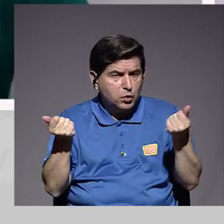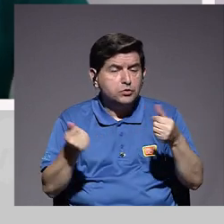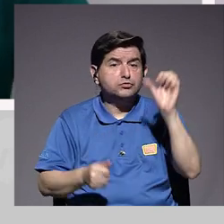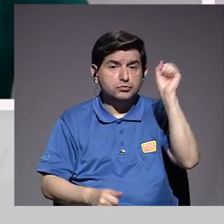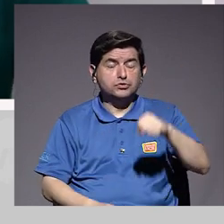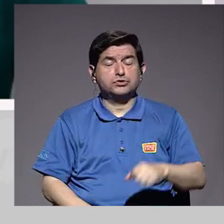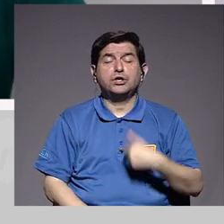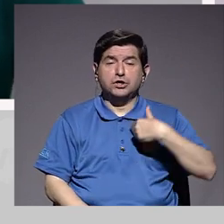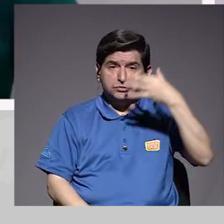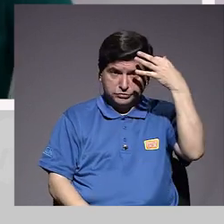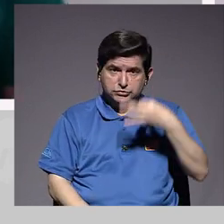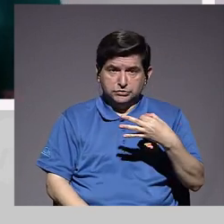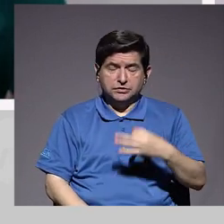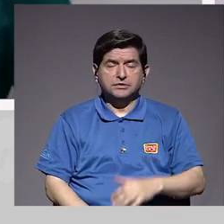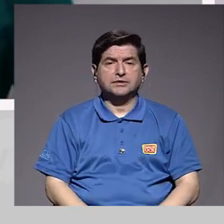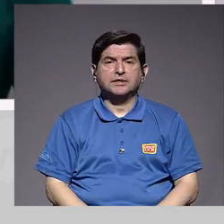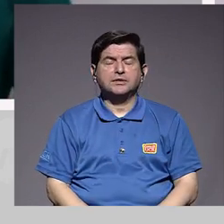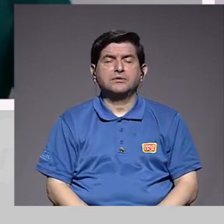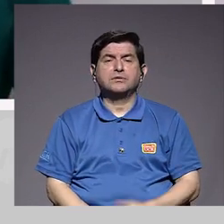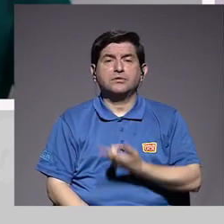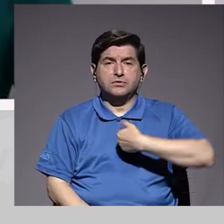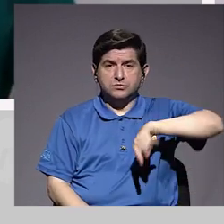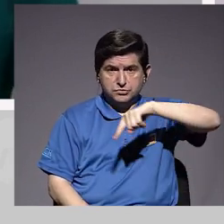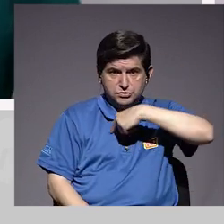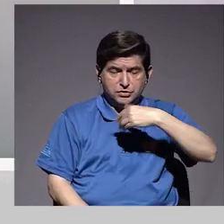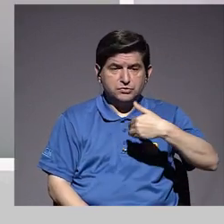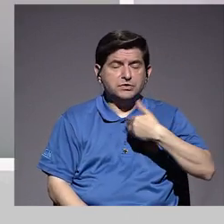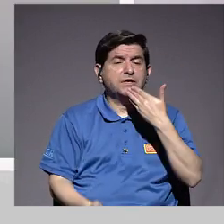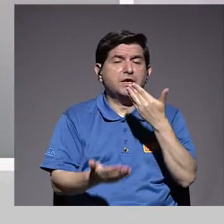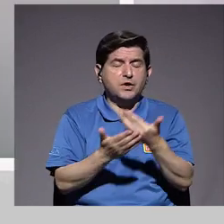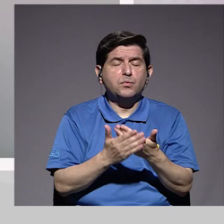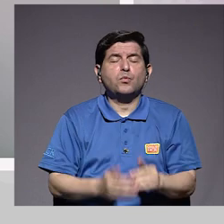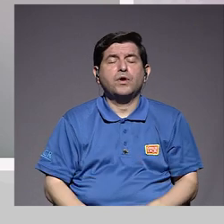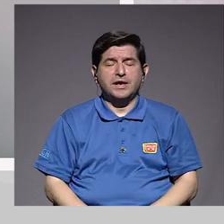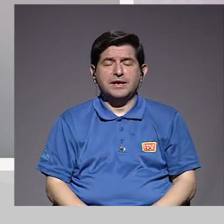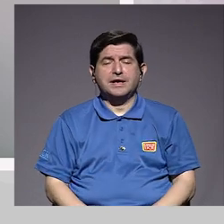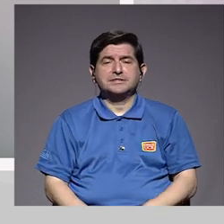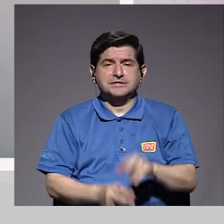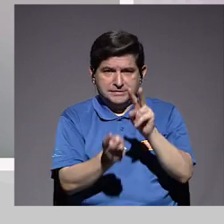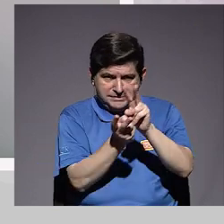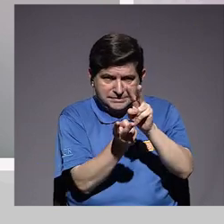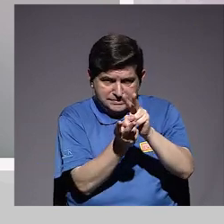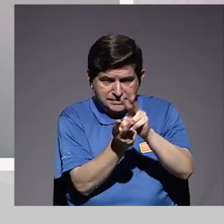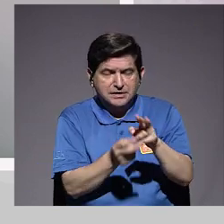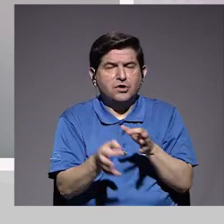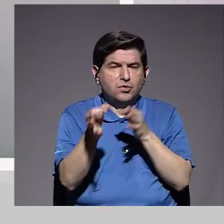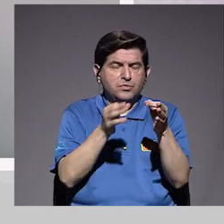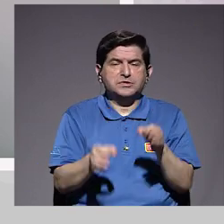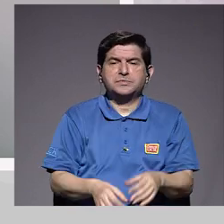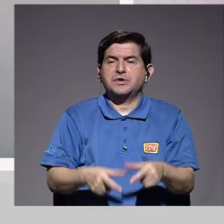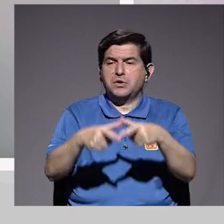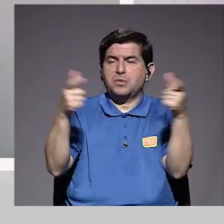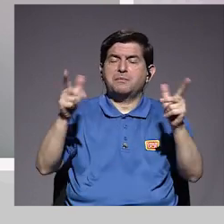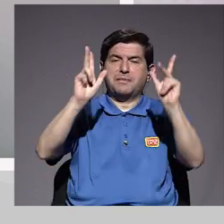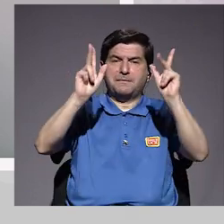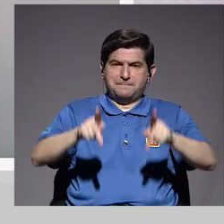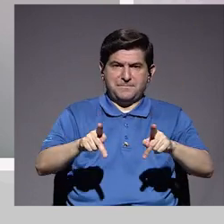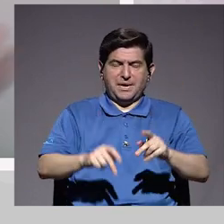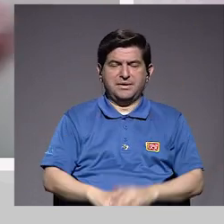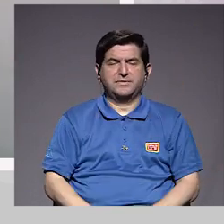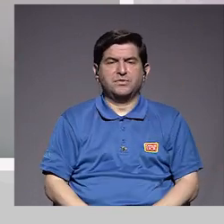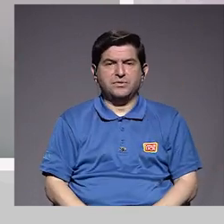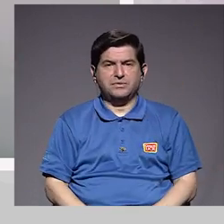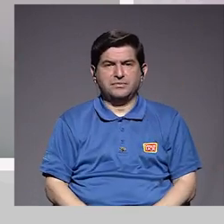Sí, claro, yo considero, bueno, si tenemos una muy buena relación sexual, como le explico yo a la mayoría de los pacientes,